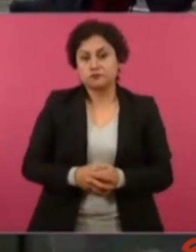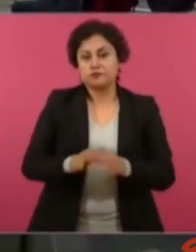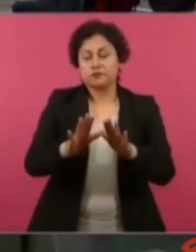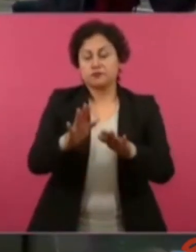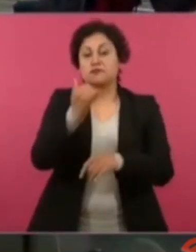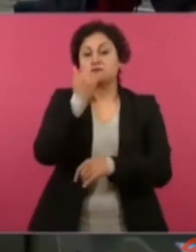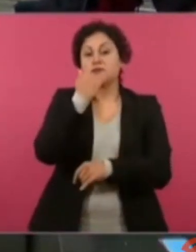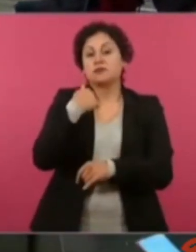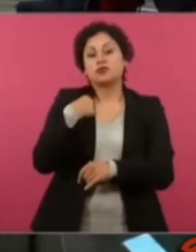voy, porque ya tengo que irme a...